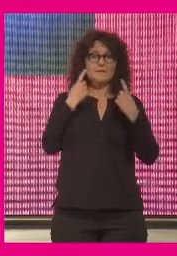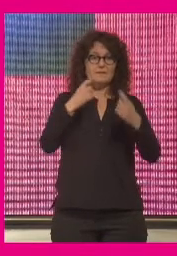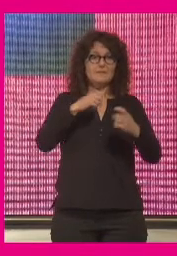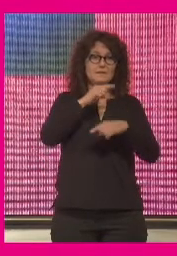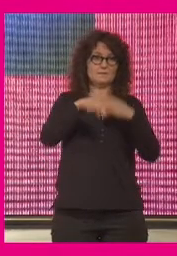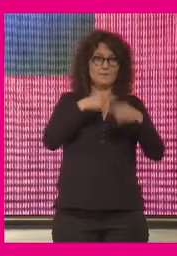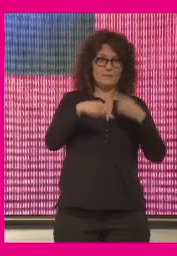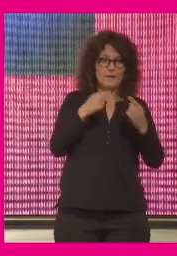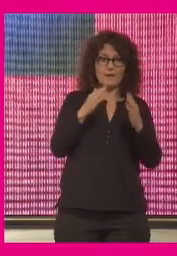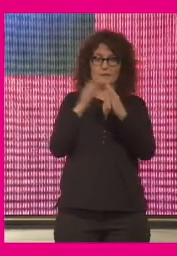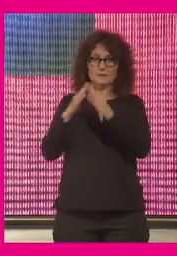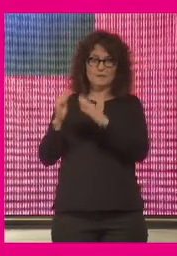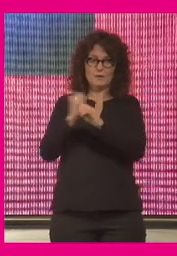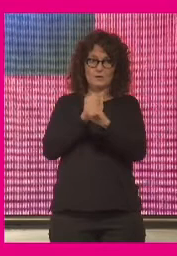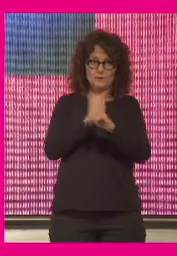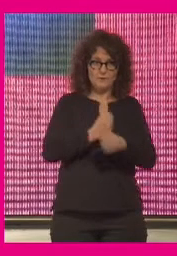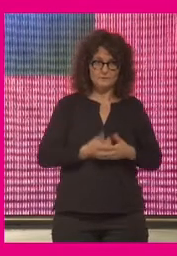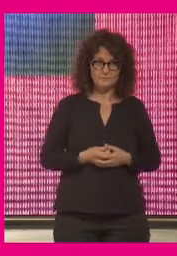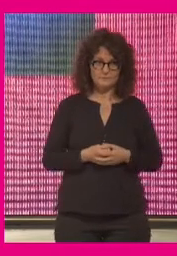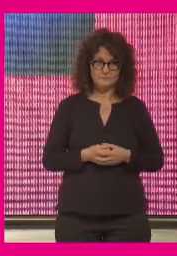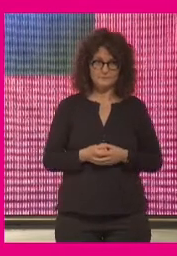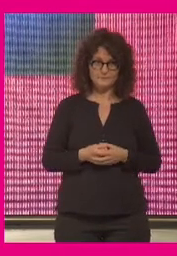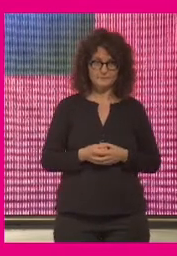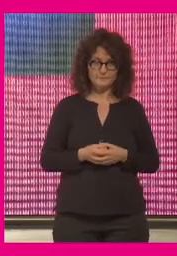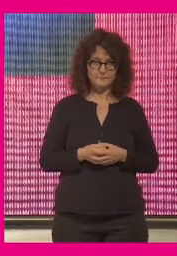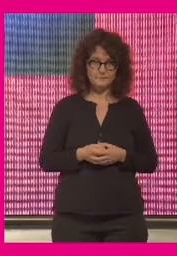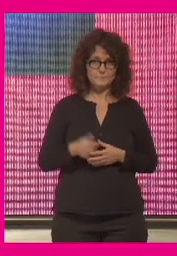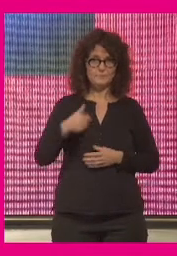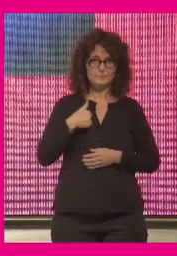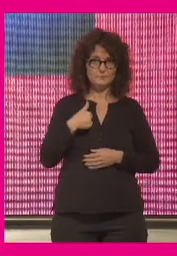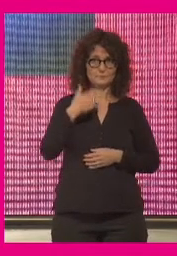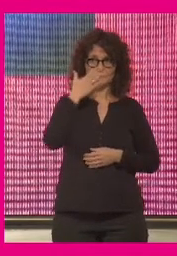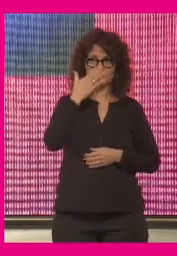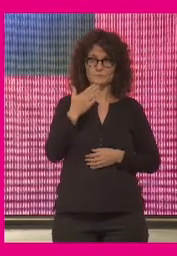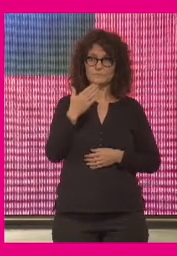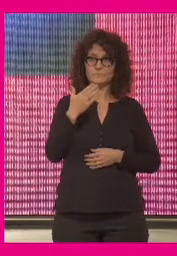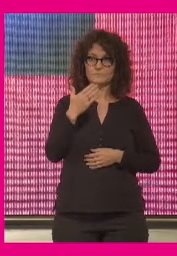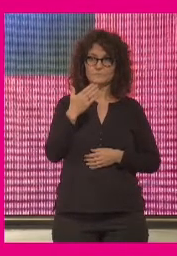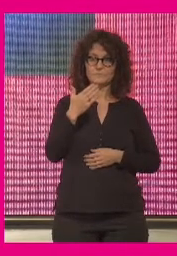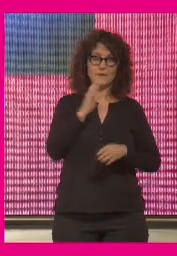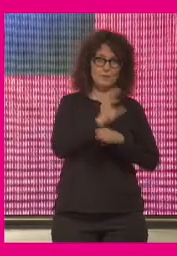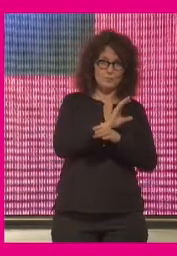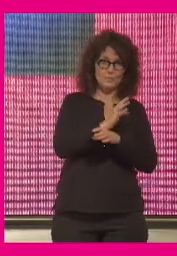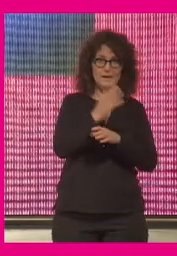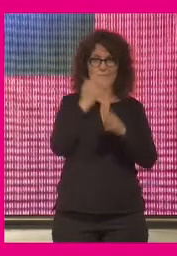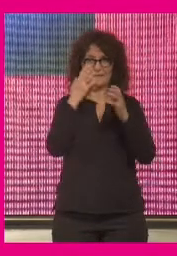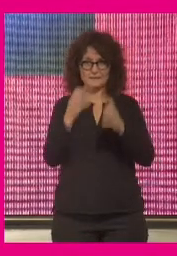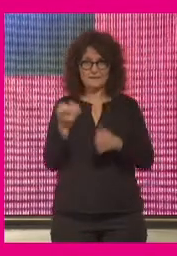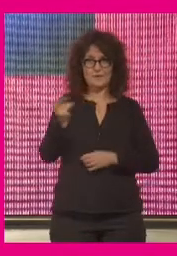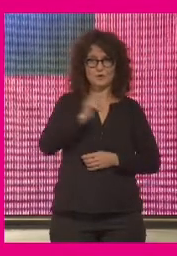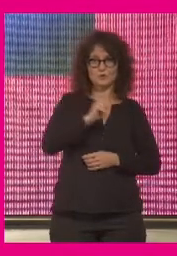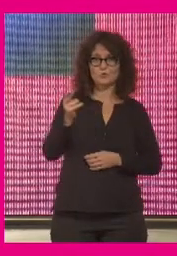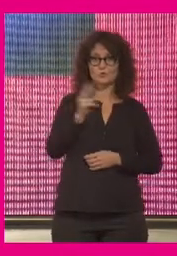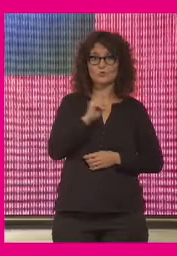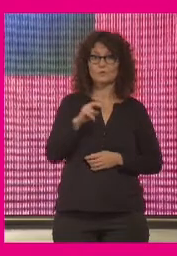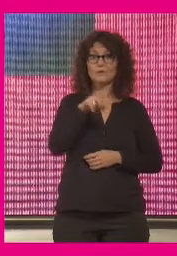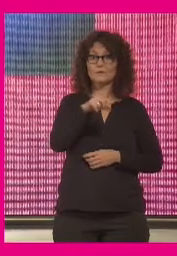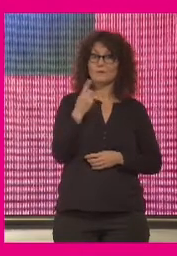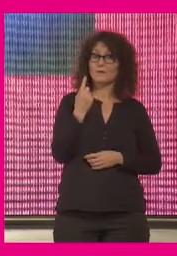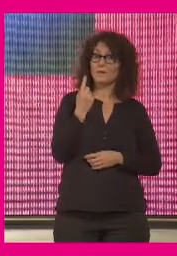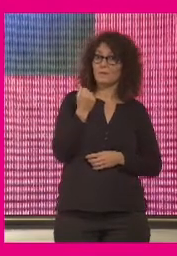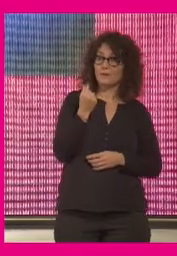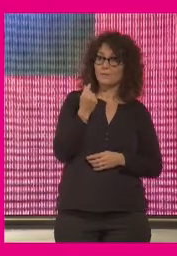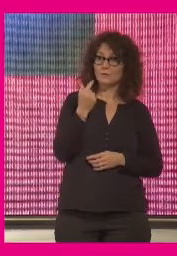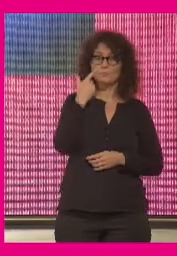laborales yo sostengo en broma pero en serio también que esa tesis del capitalismo de